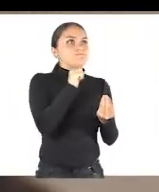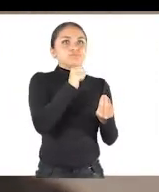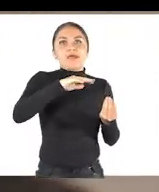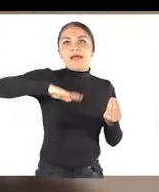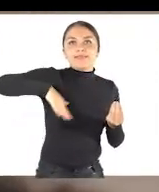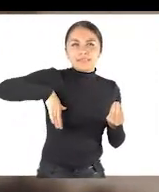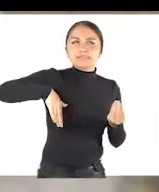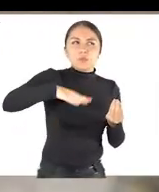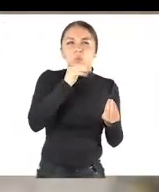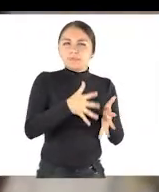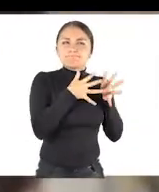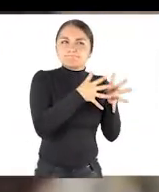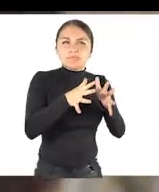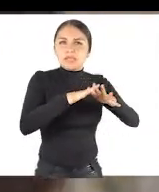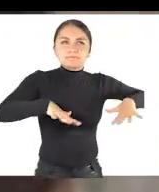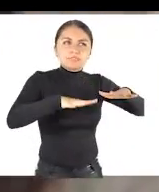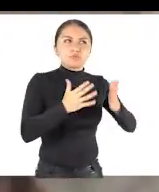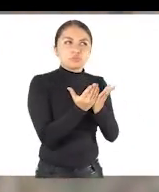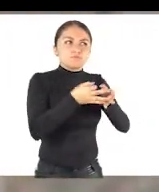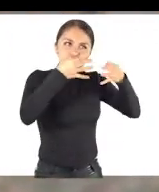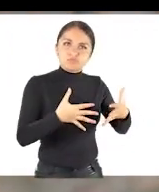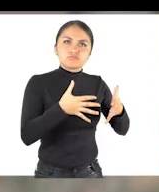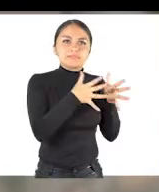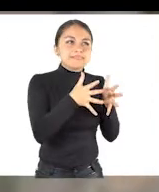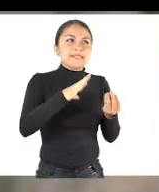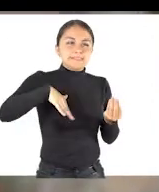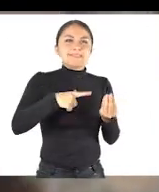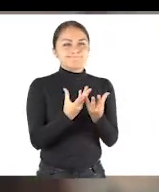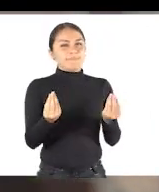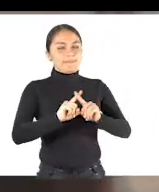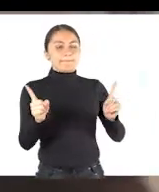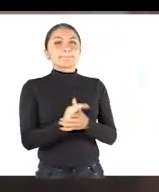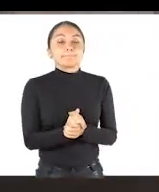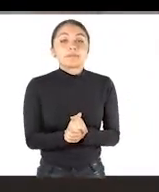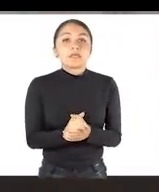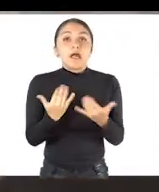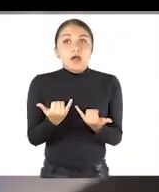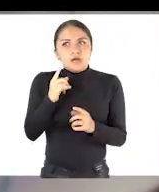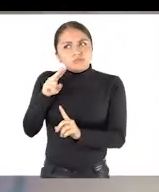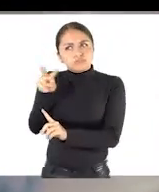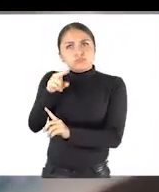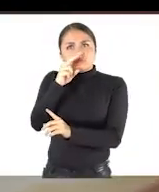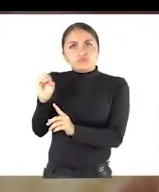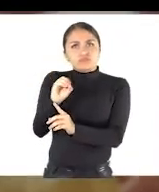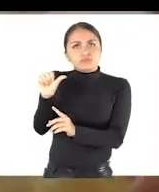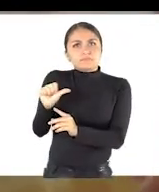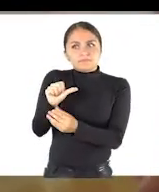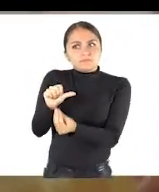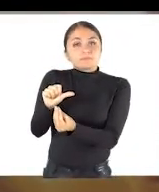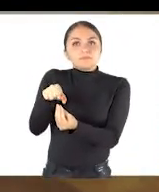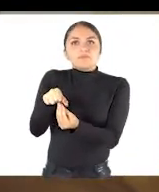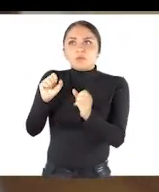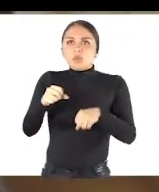llevan, por ejemplo, un tiempo bastante prudente sin tener un espacio de educación formal. Además de eso, nos encontramos con niños y niñas